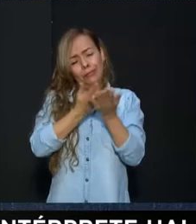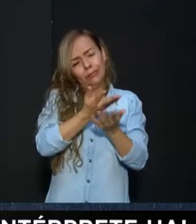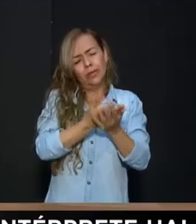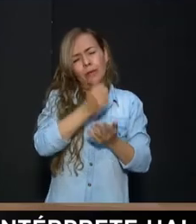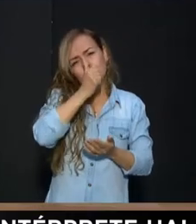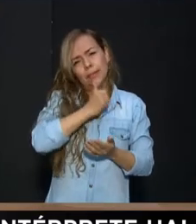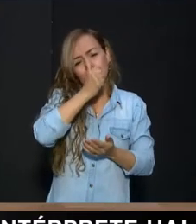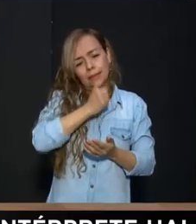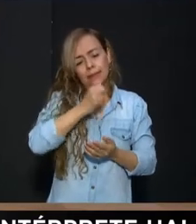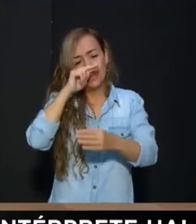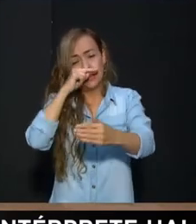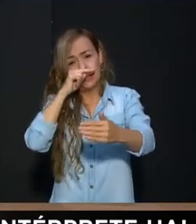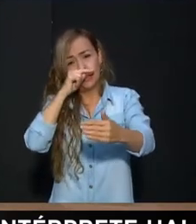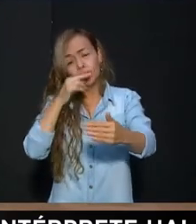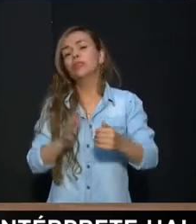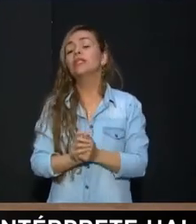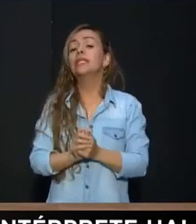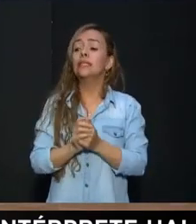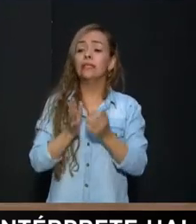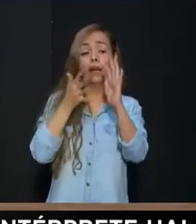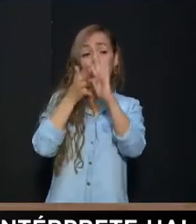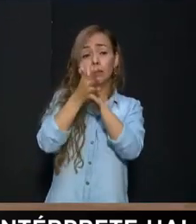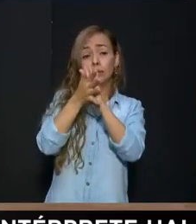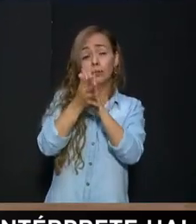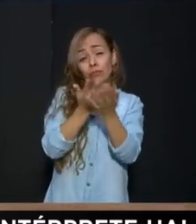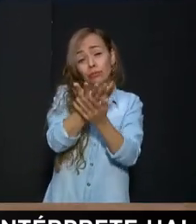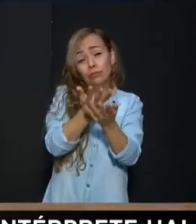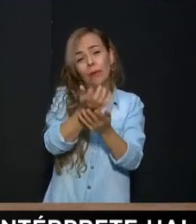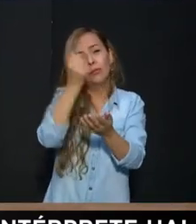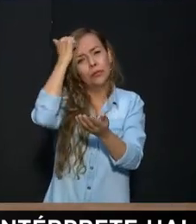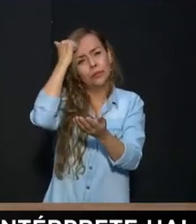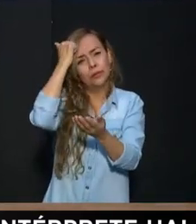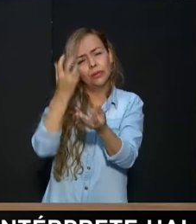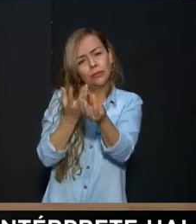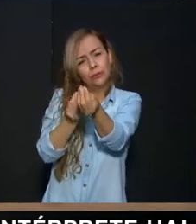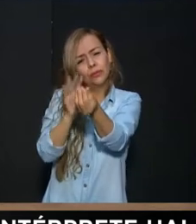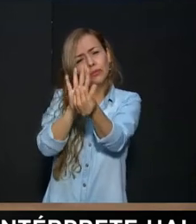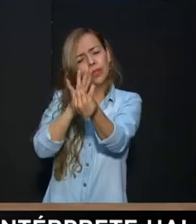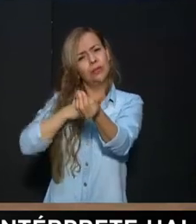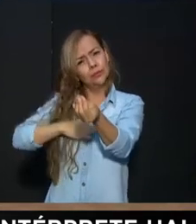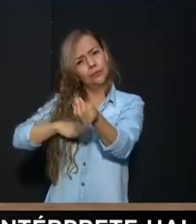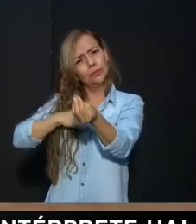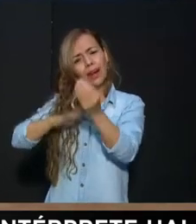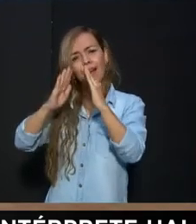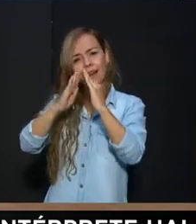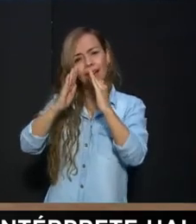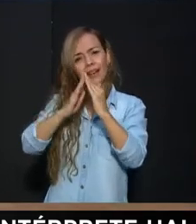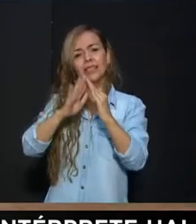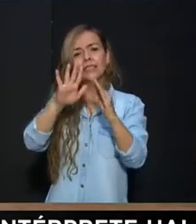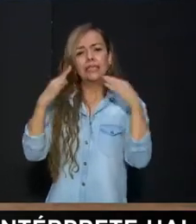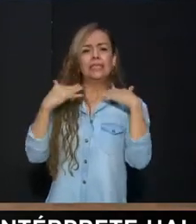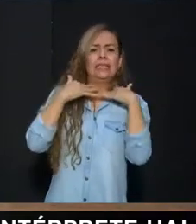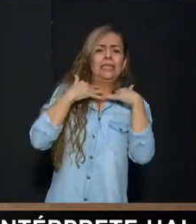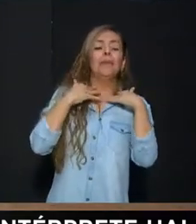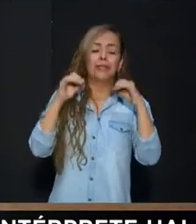A color niños Y los docentes Que también Estén tranquilos En casa No se estresen Tanto Porque se están Enfermando